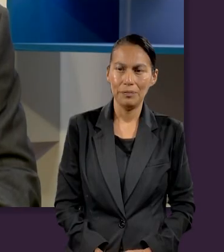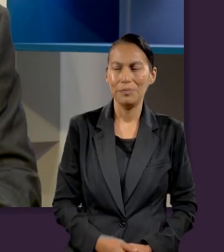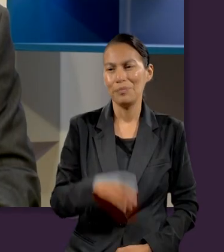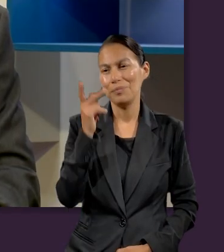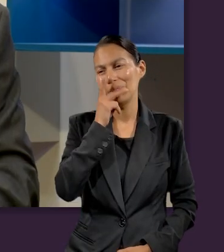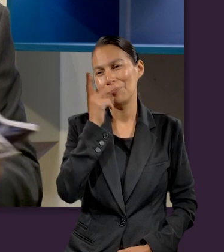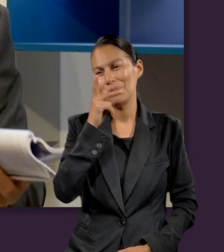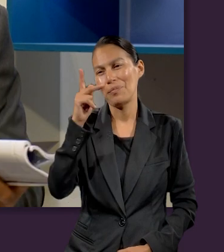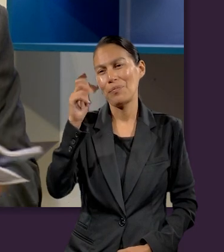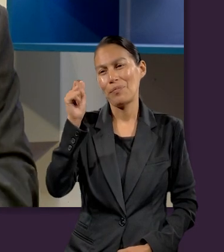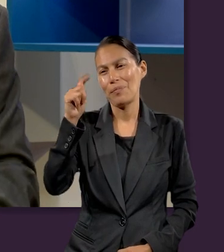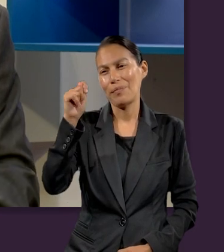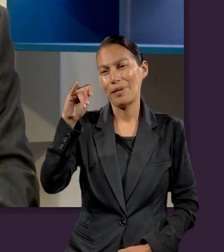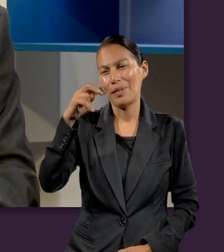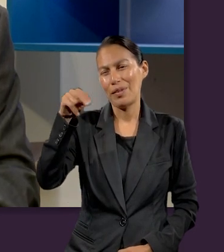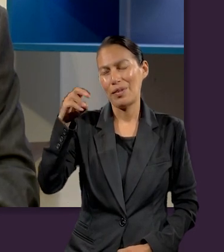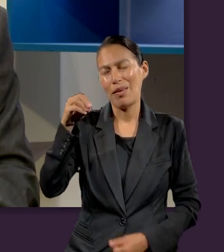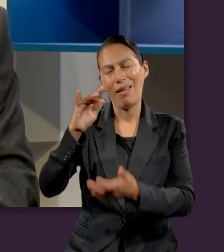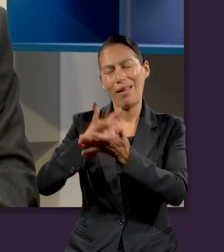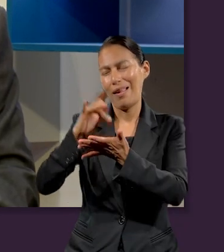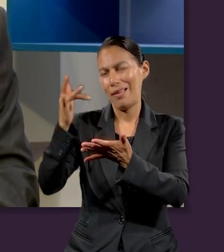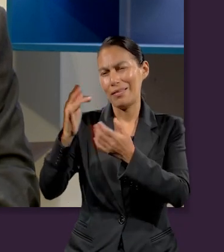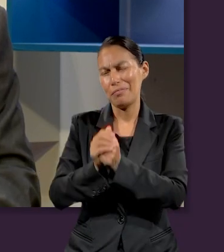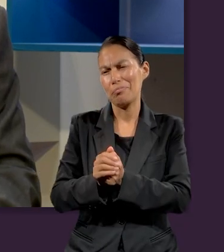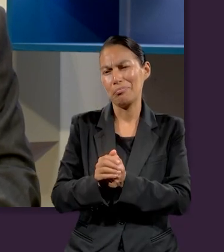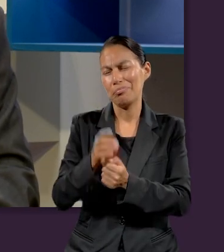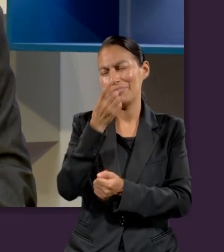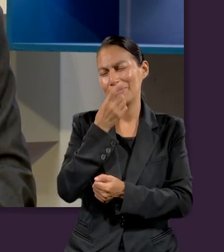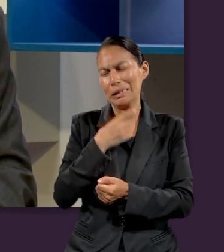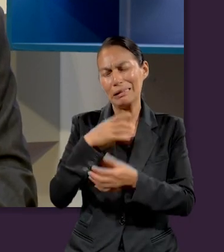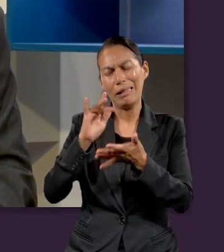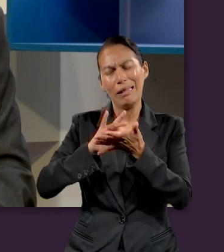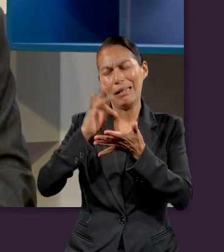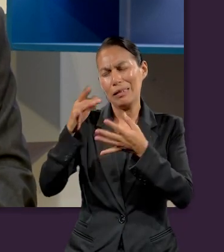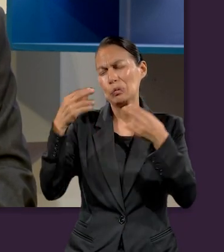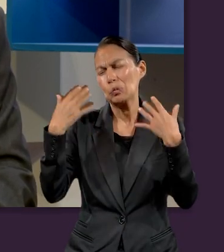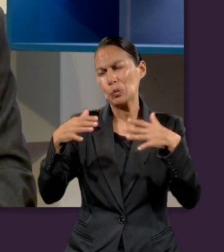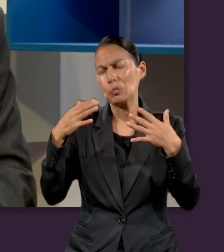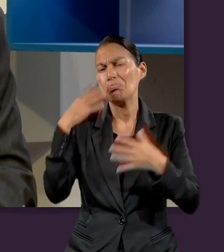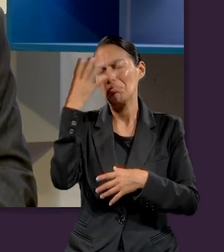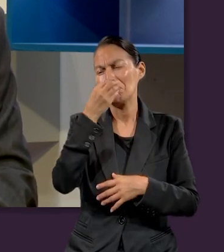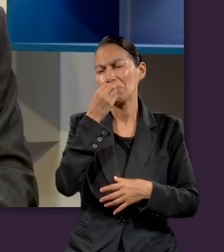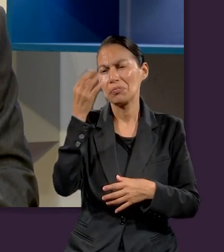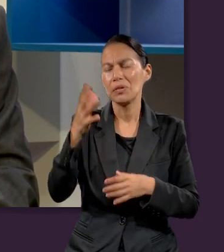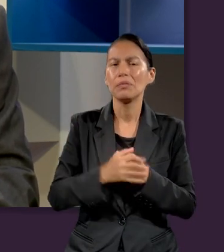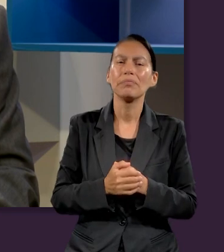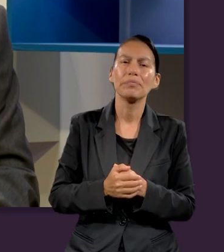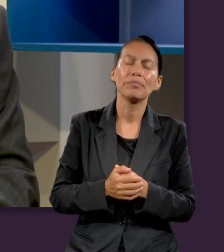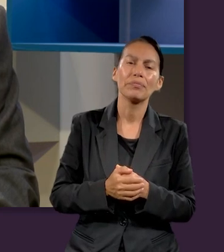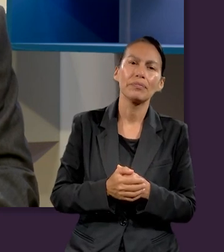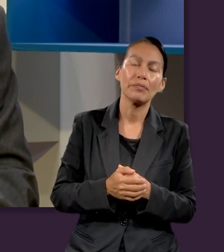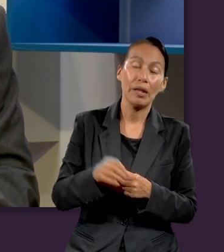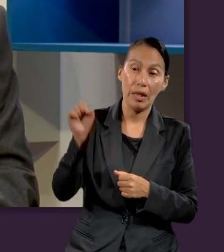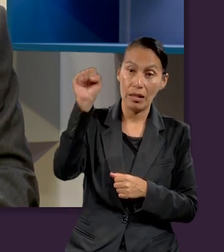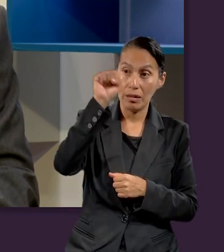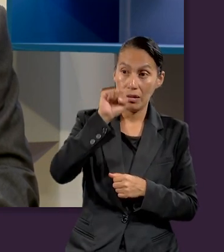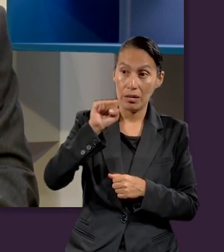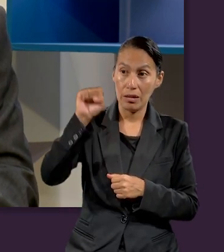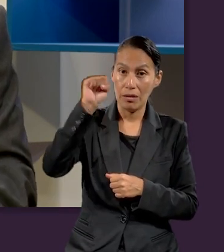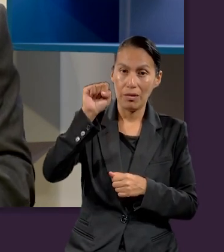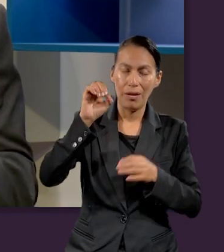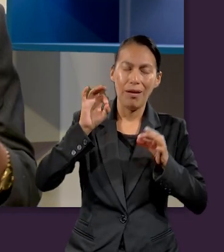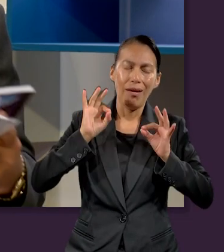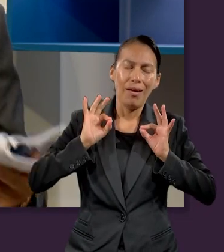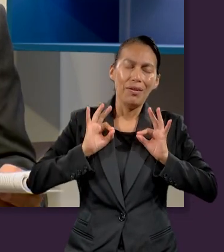Gracias, Pastor Patiño. Excelente contribución al repaso de esta lección. El sábado como